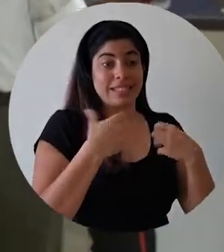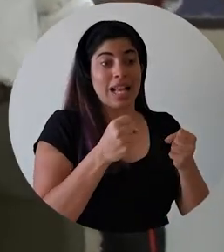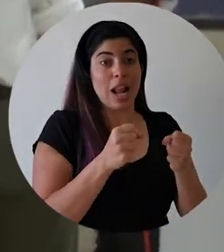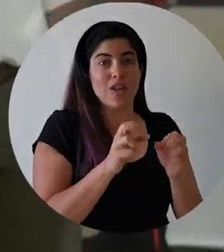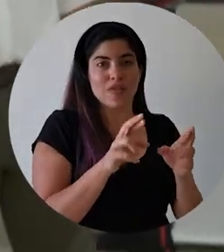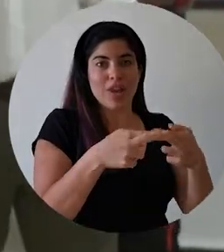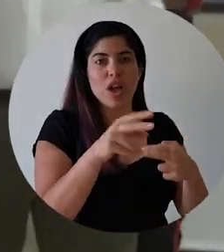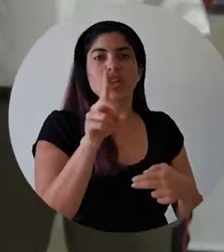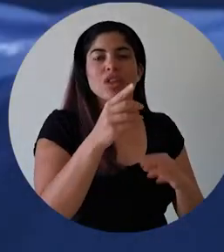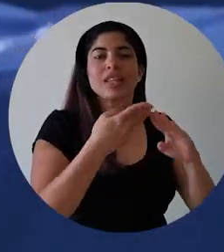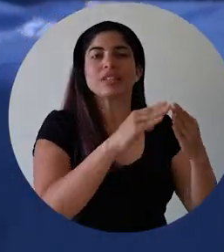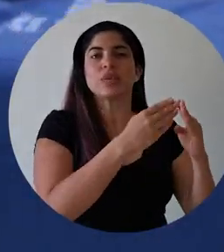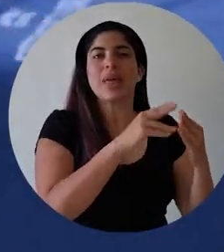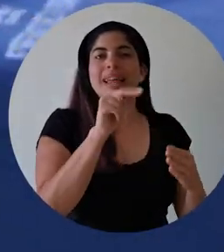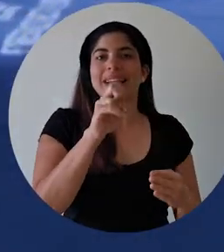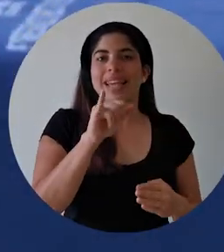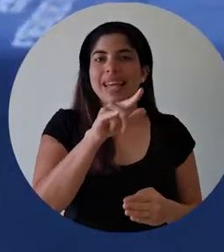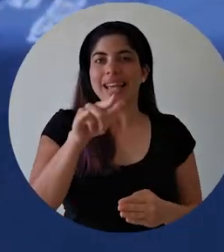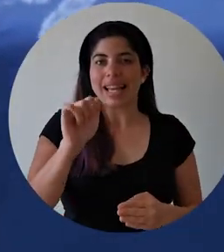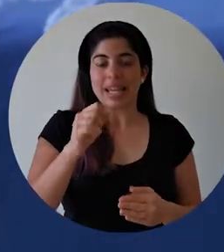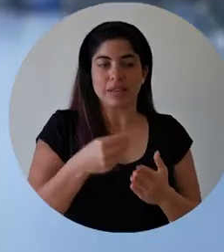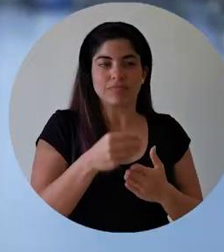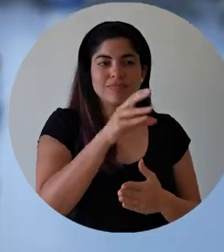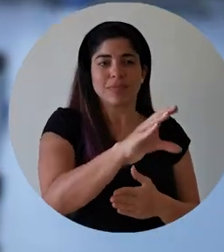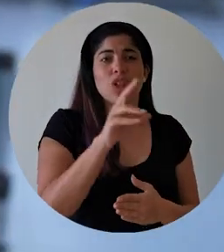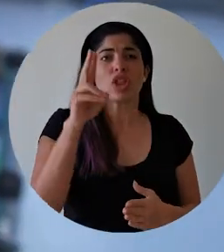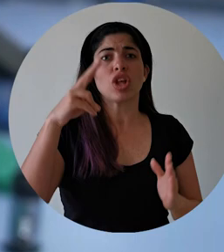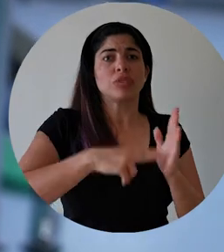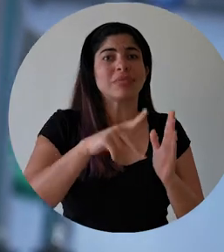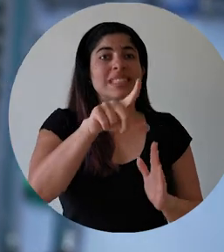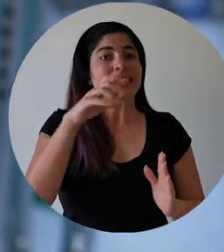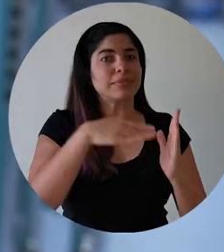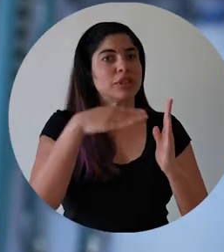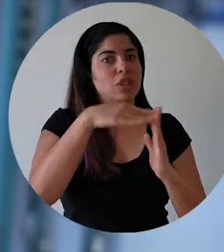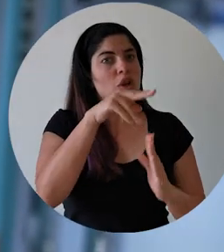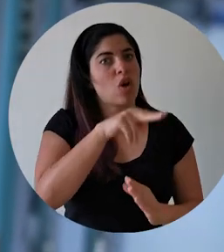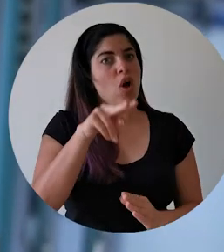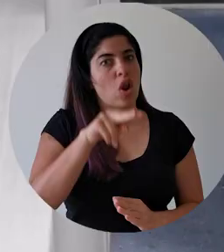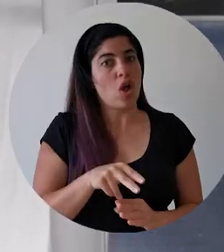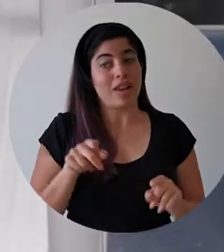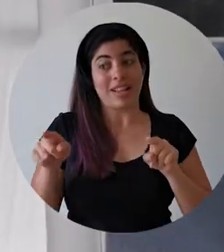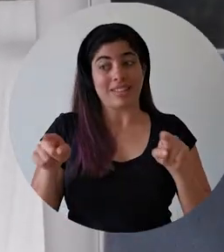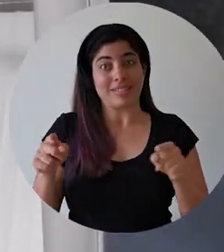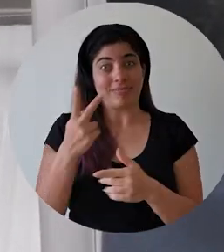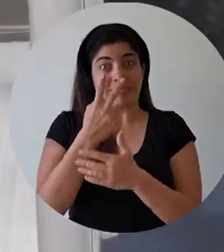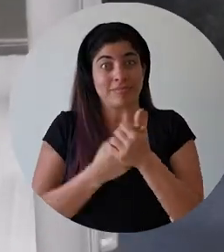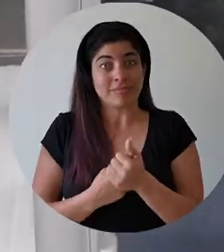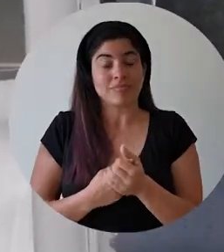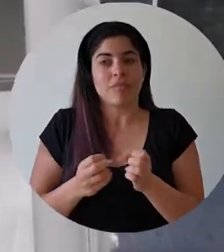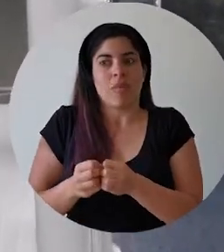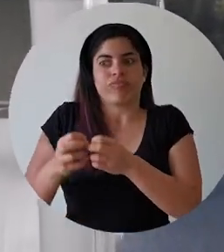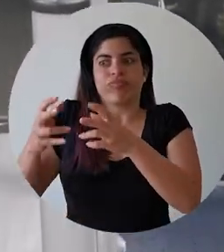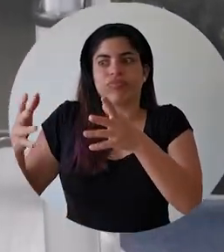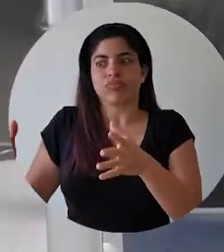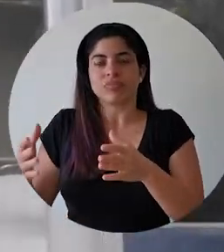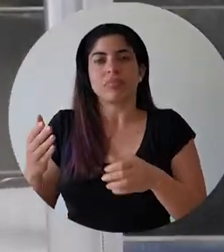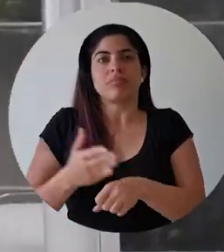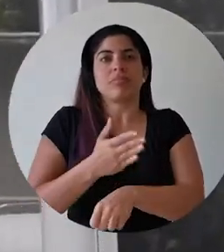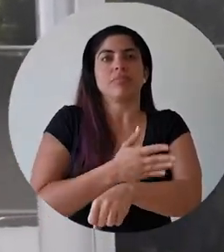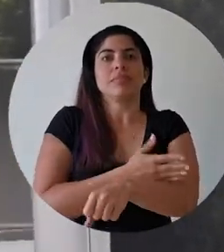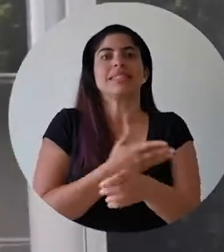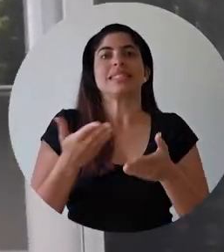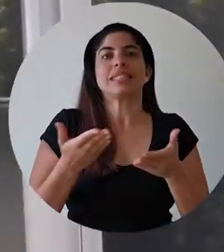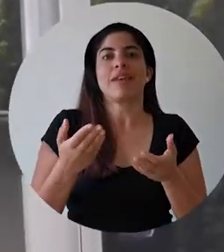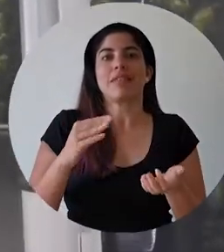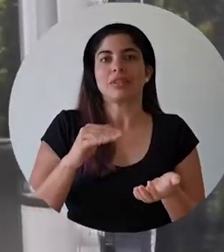Regional de Ciudad Neidy, con una inversión de 2.100 millones de colones. Estos nuevos centros ampliaron los servicios